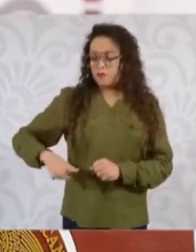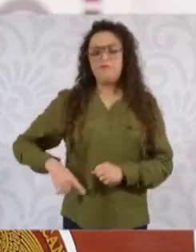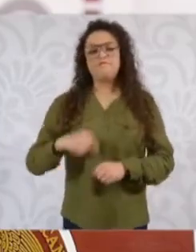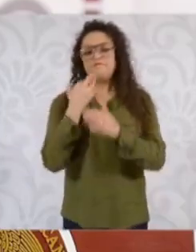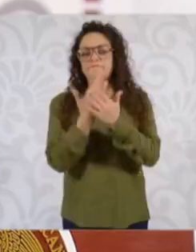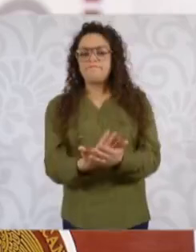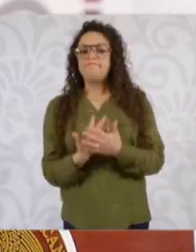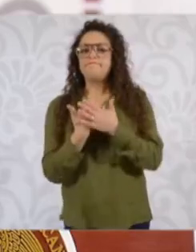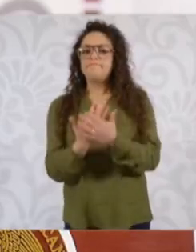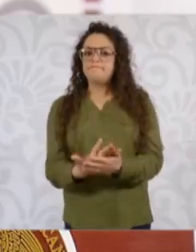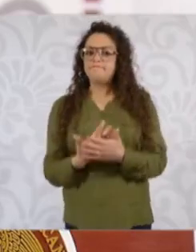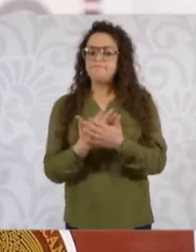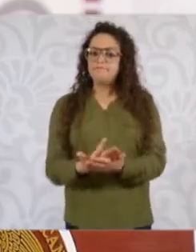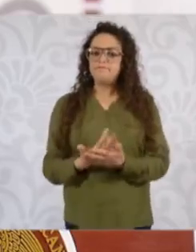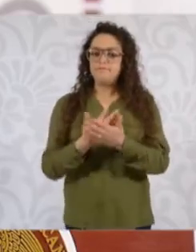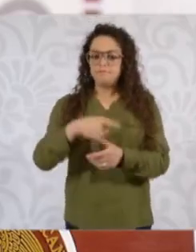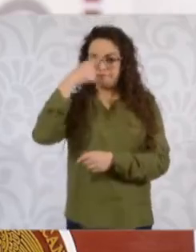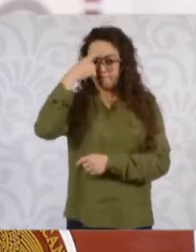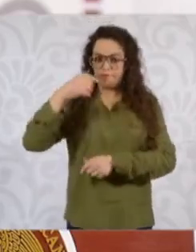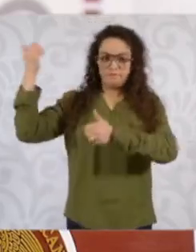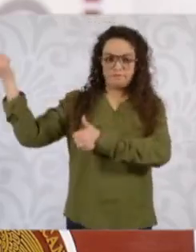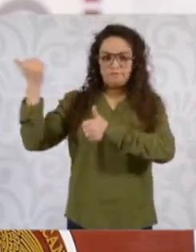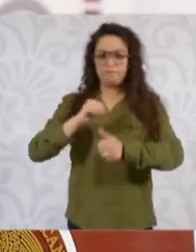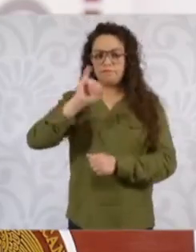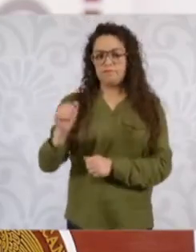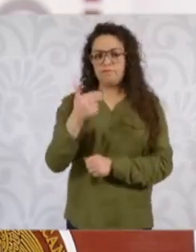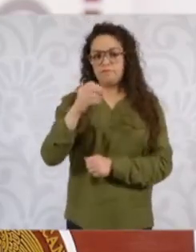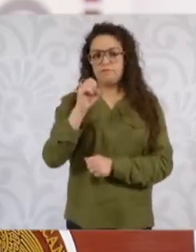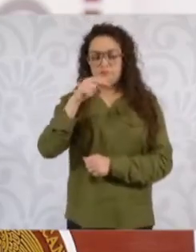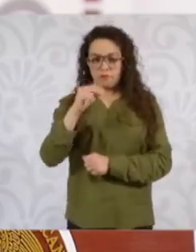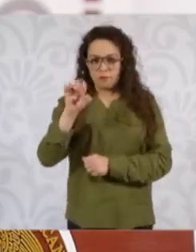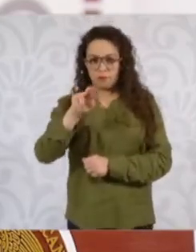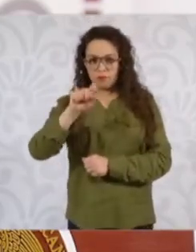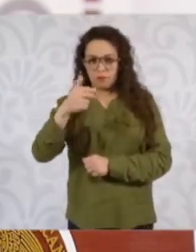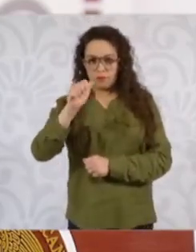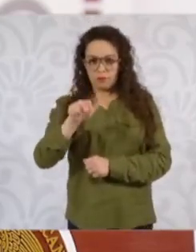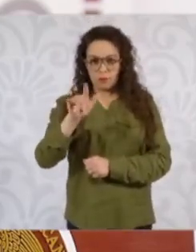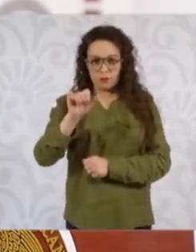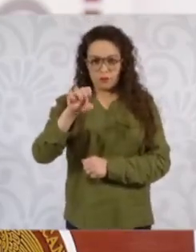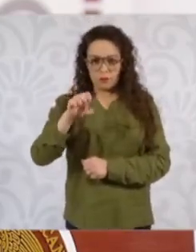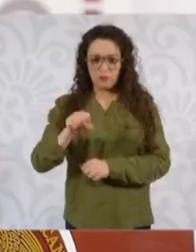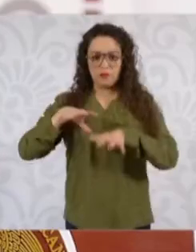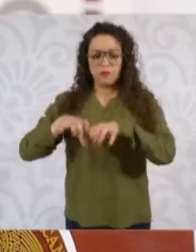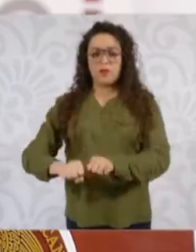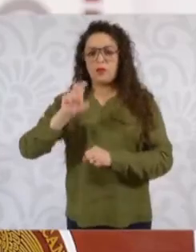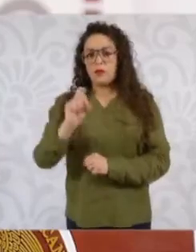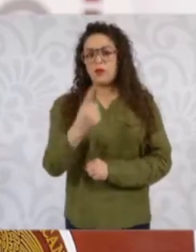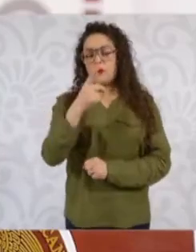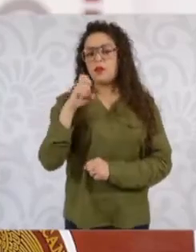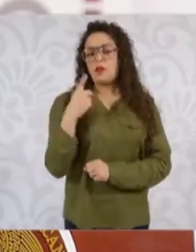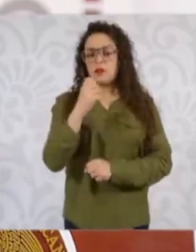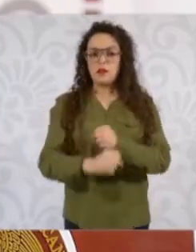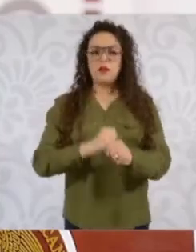proceso de extradición de Jonathan Alexis Weinberg Pinto, detenido el 31 de diciembre de 2023